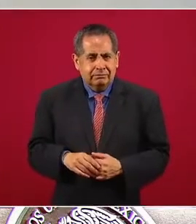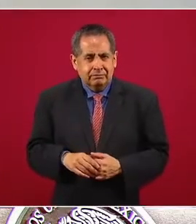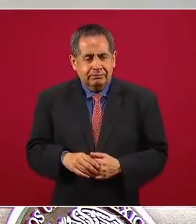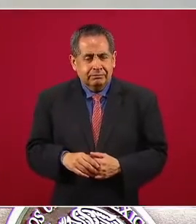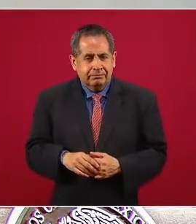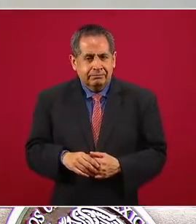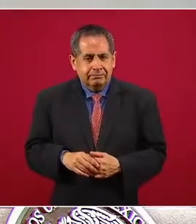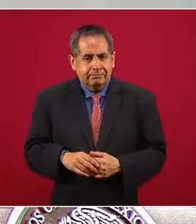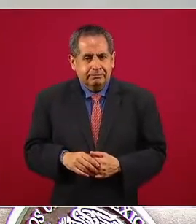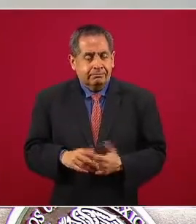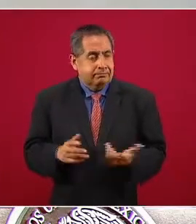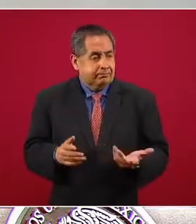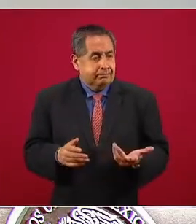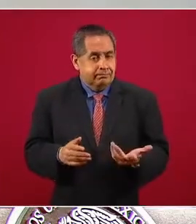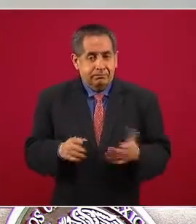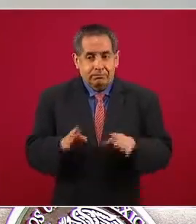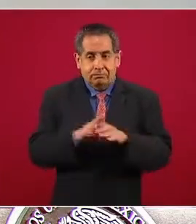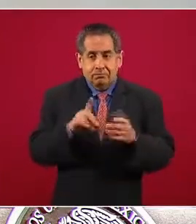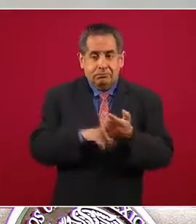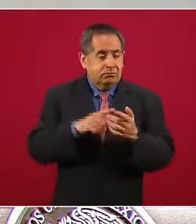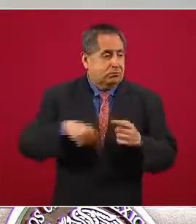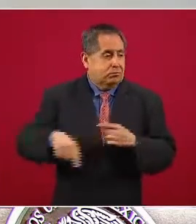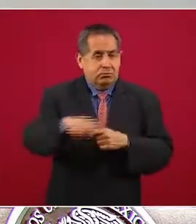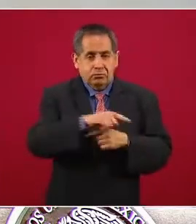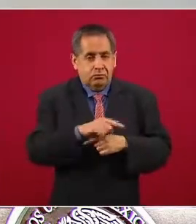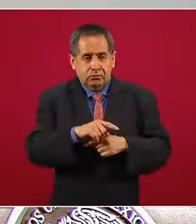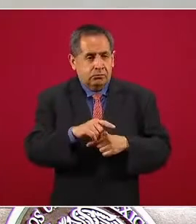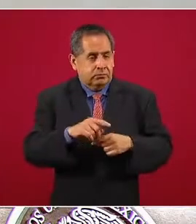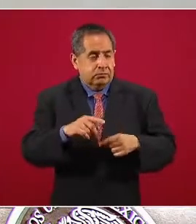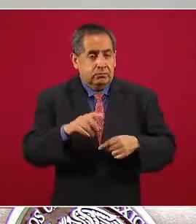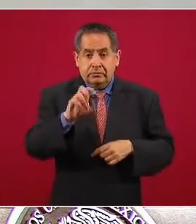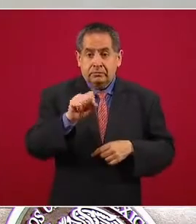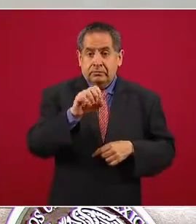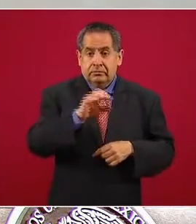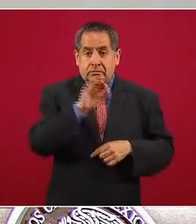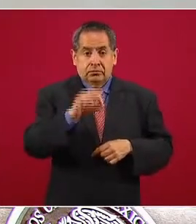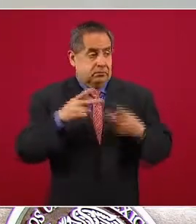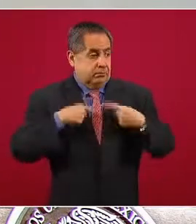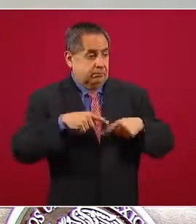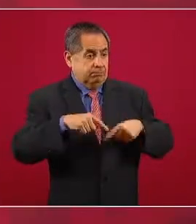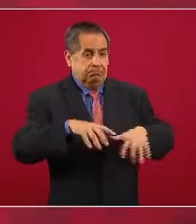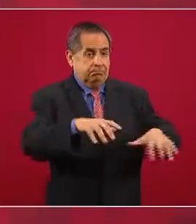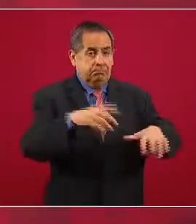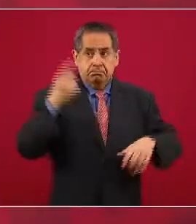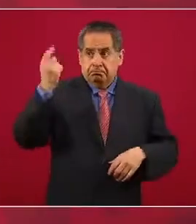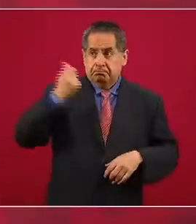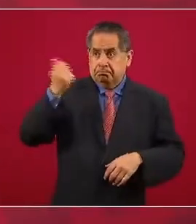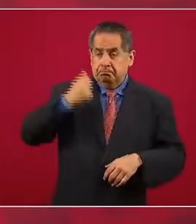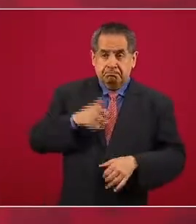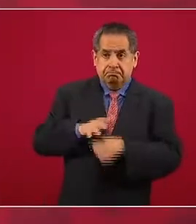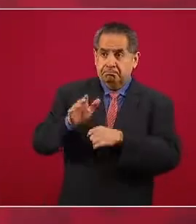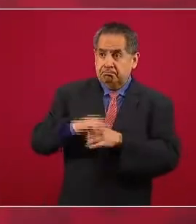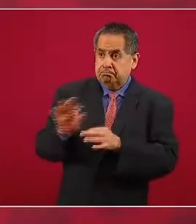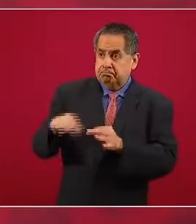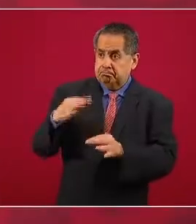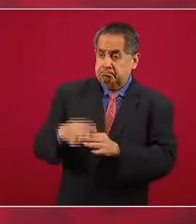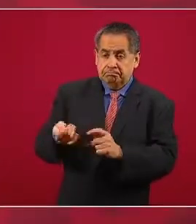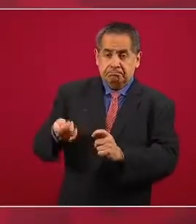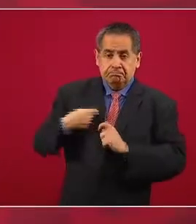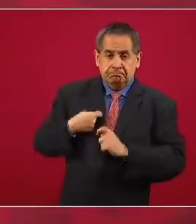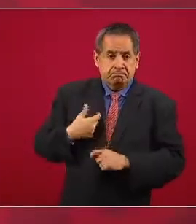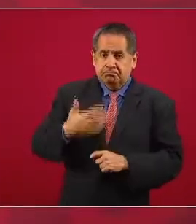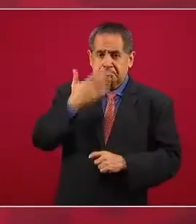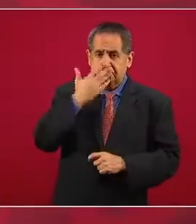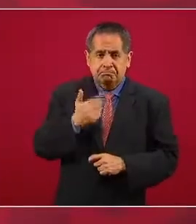Y más del 60 por ciento no alcanzan a tener una pensión. Es decir, es un sistema de pensiones